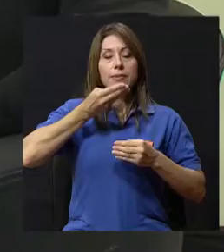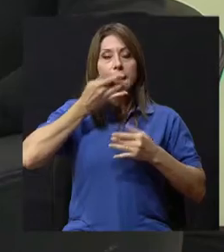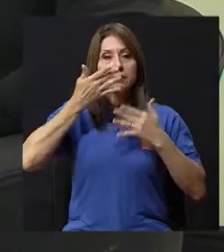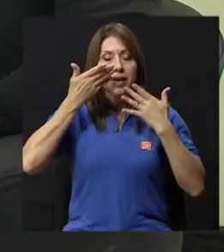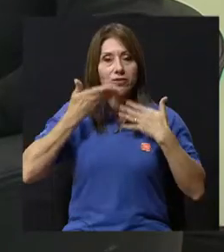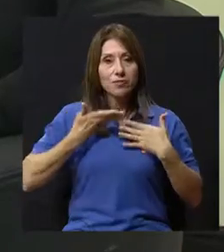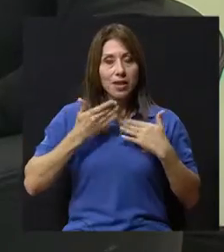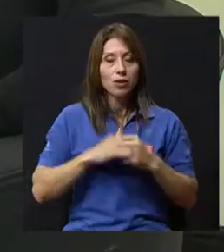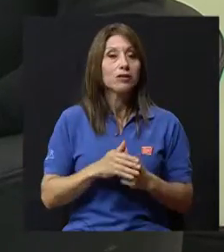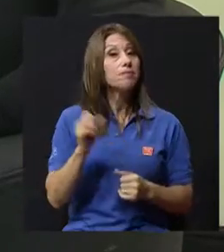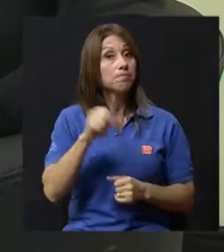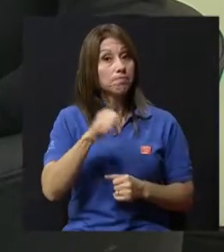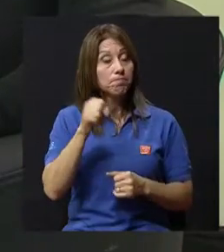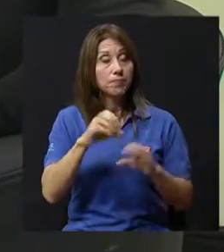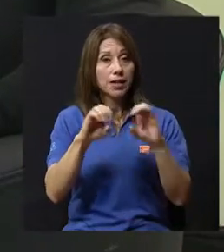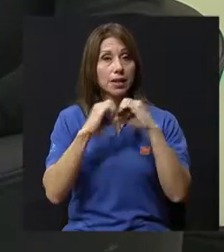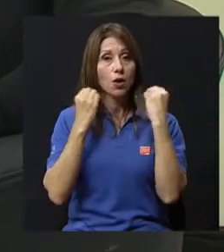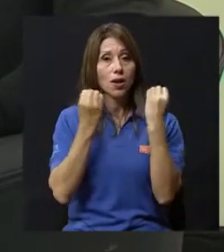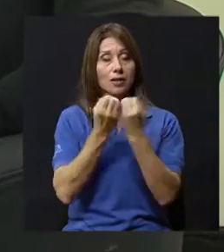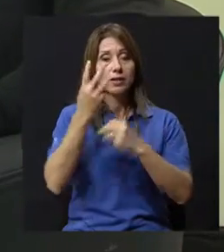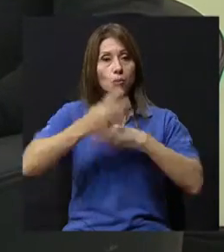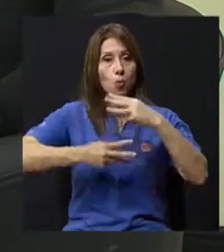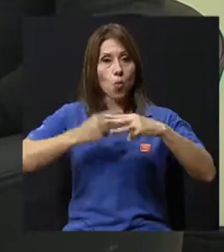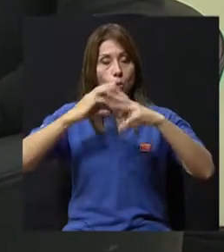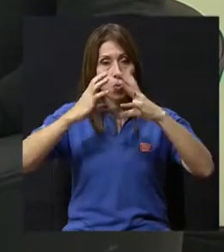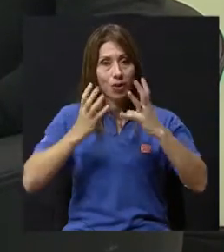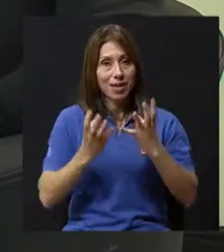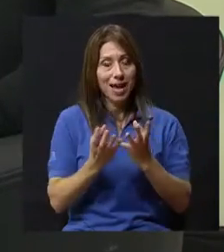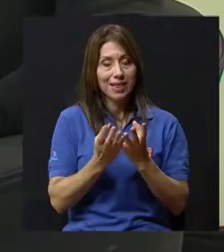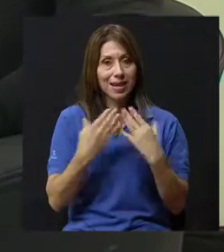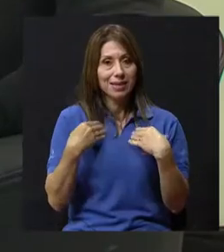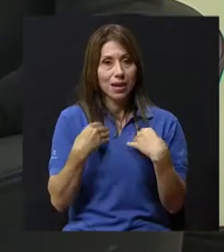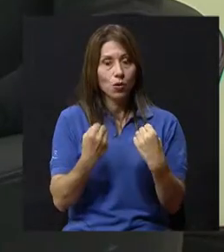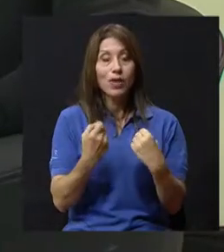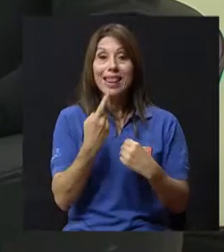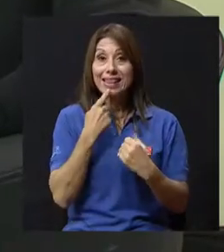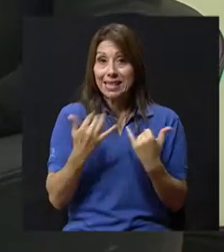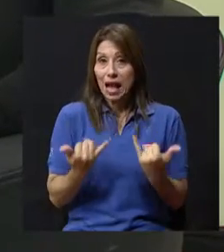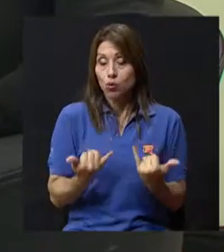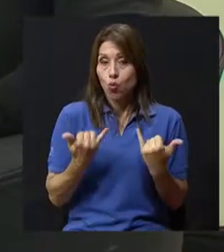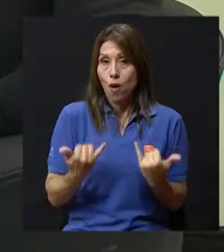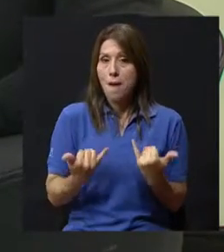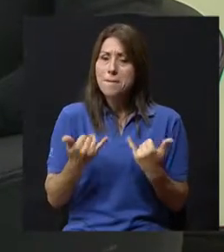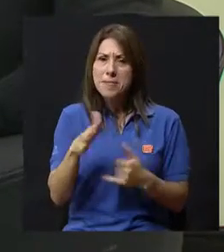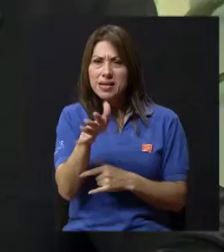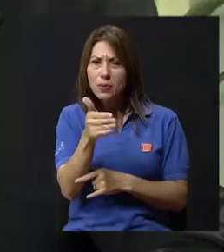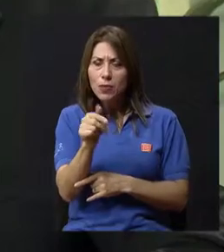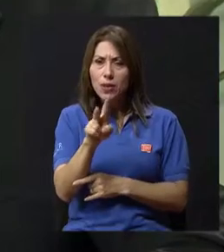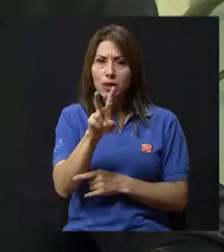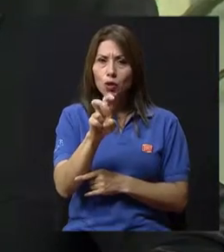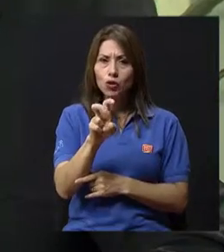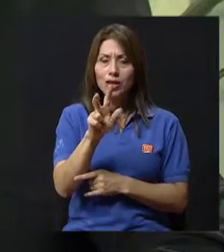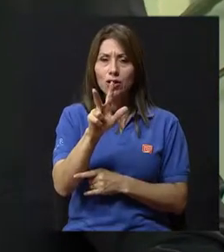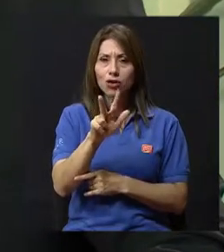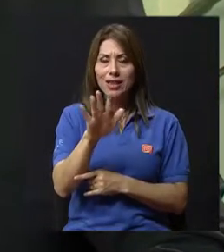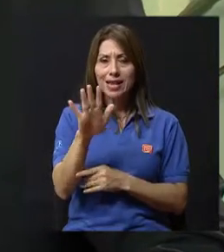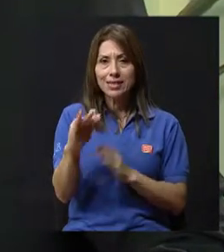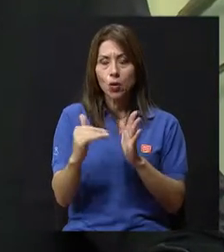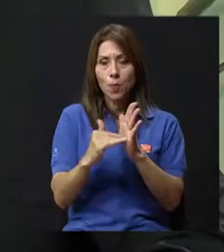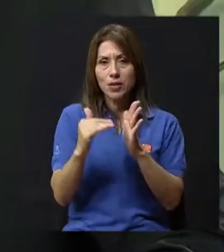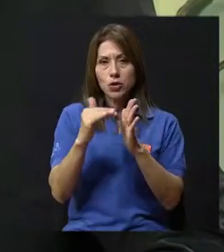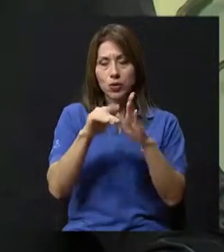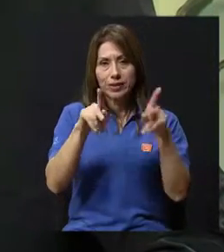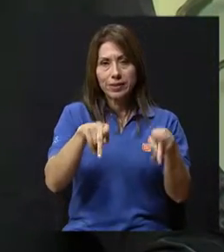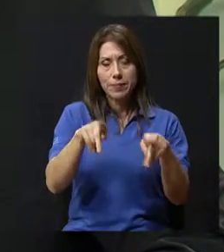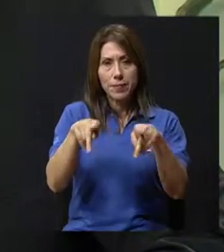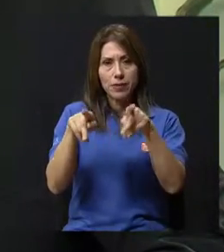Efectivamente Fabiola, y es que la Organización Mundial de la Salud estima que en la actualidad hay cerca de 235